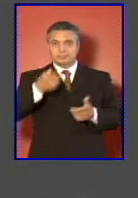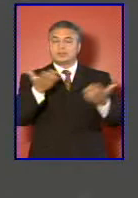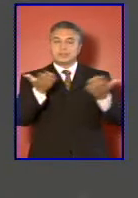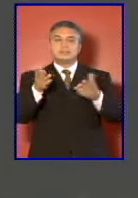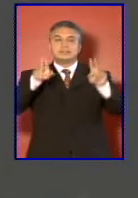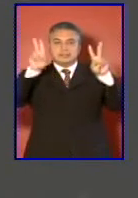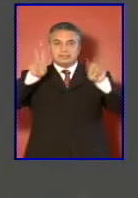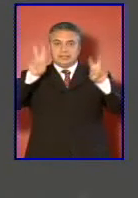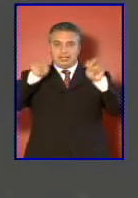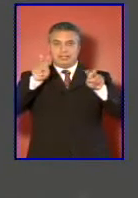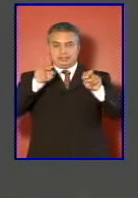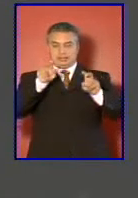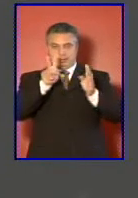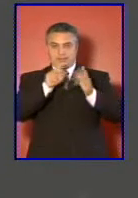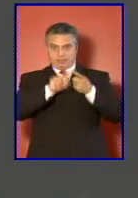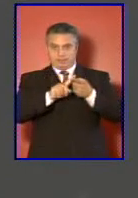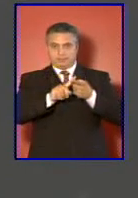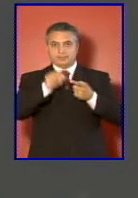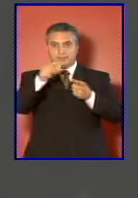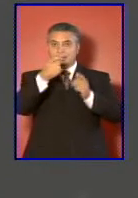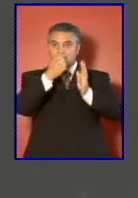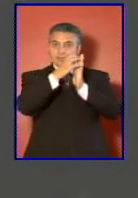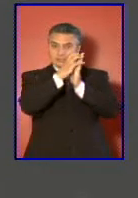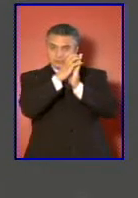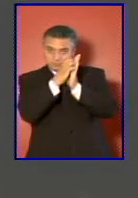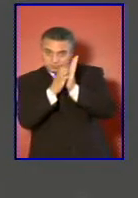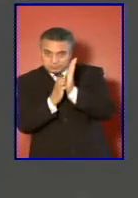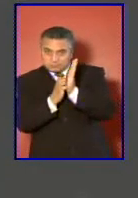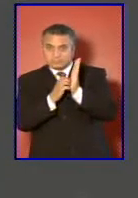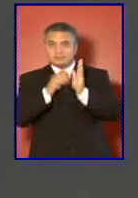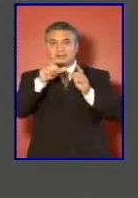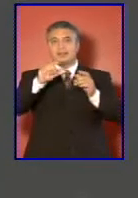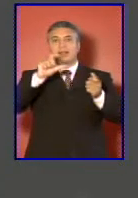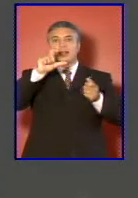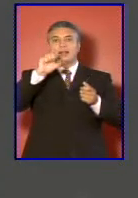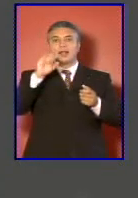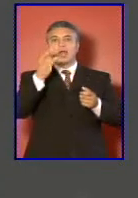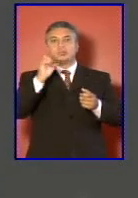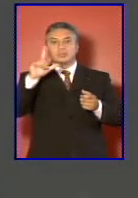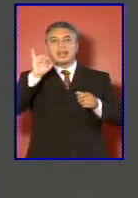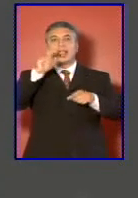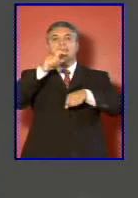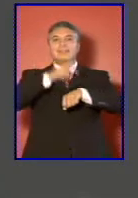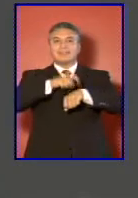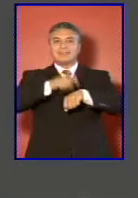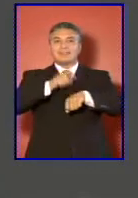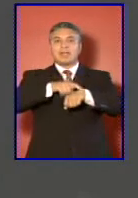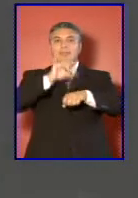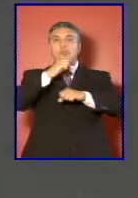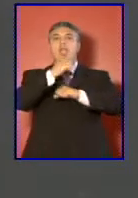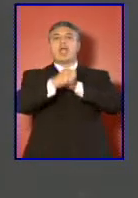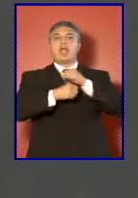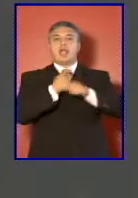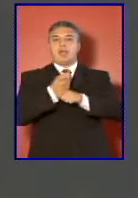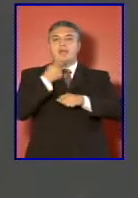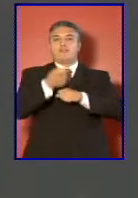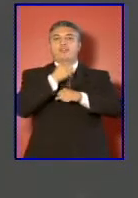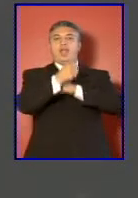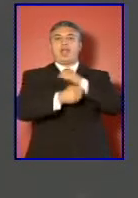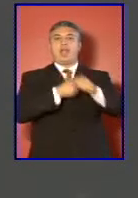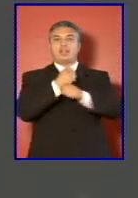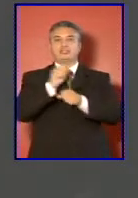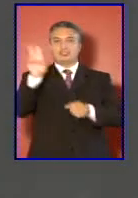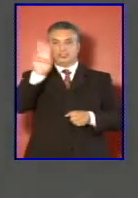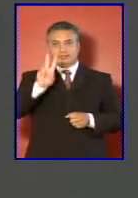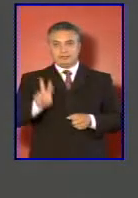aspectos, racionalización de las causales y de los tiempos de abono de años de servicio para el